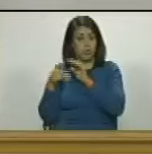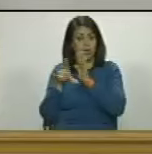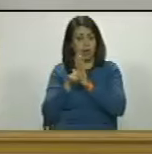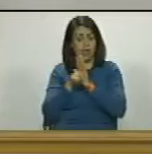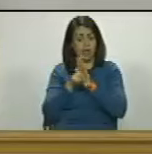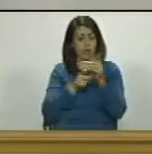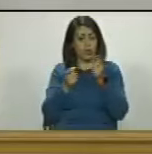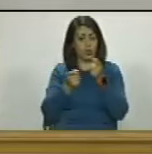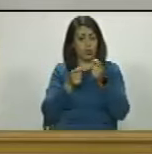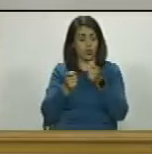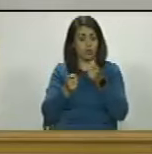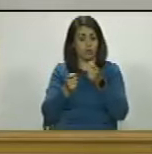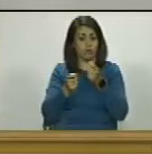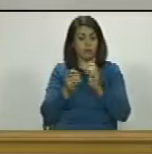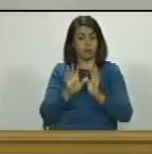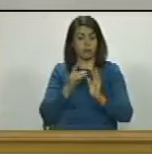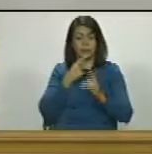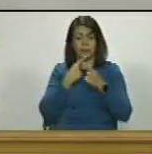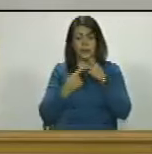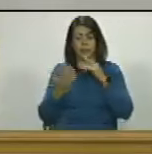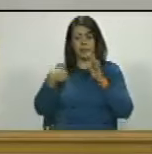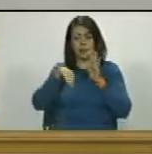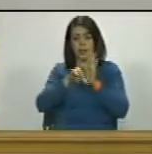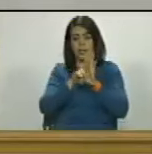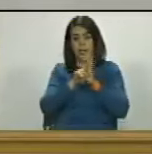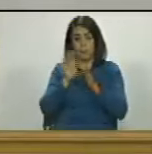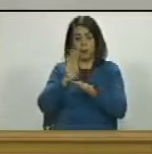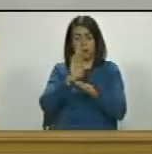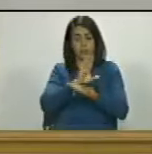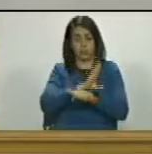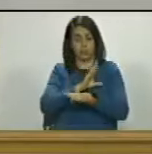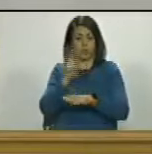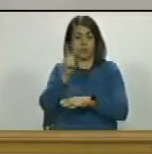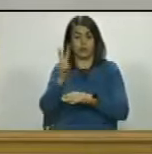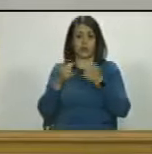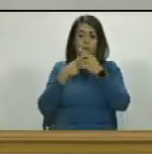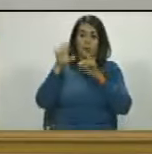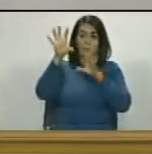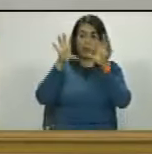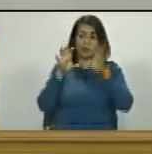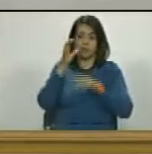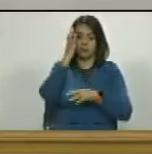extinción de dominio y según la ley de protección de bienes venezolanos en el exterior